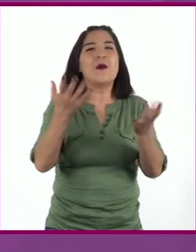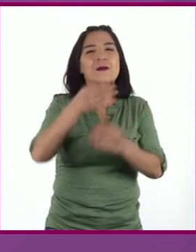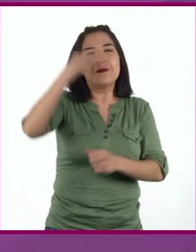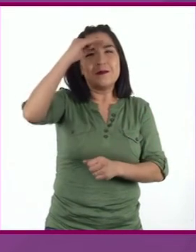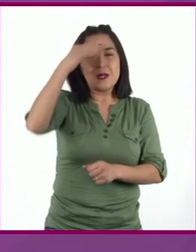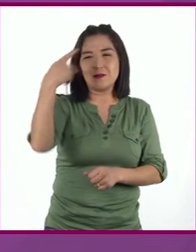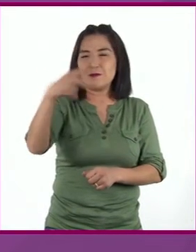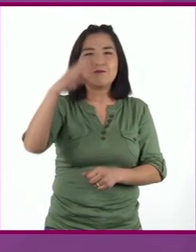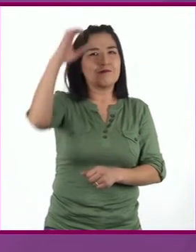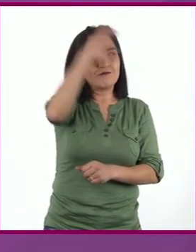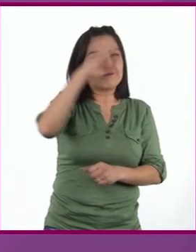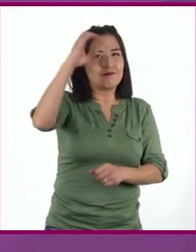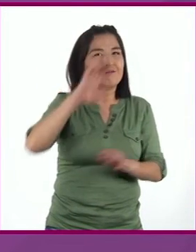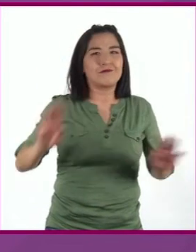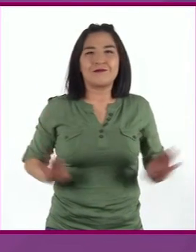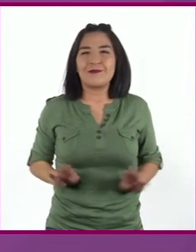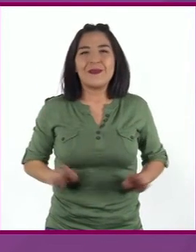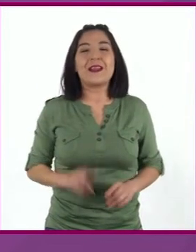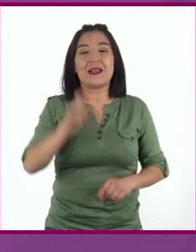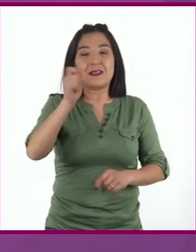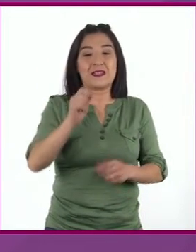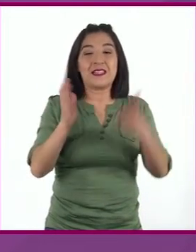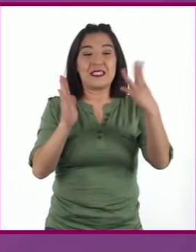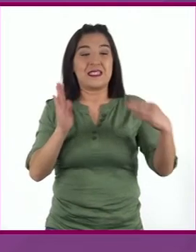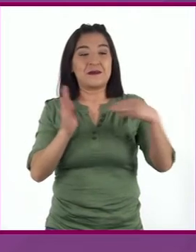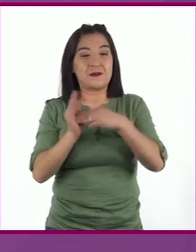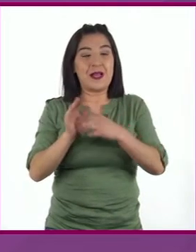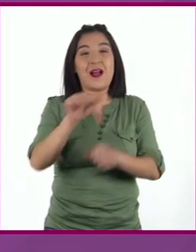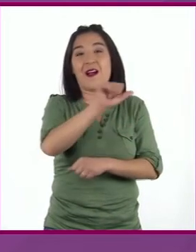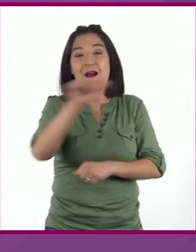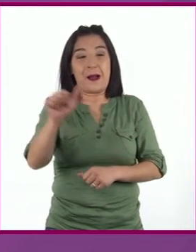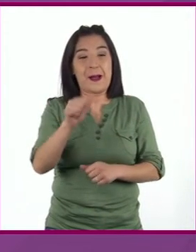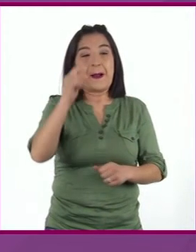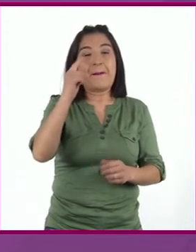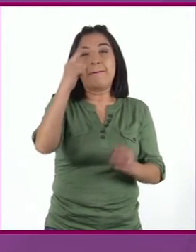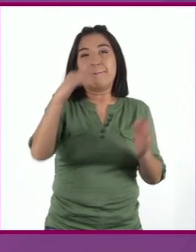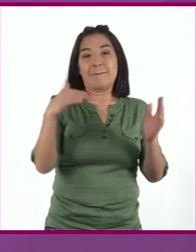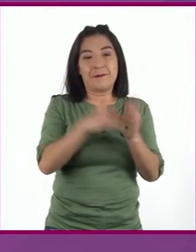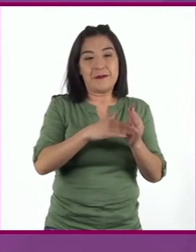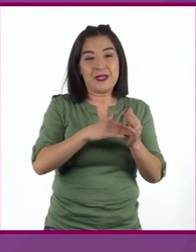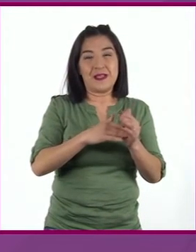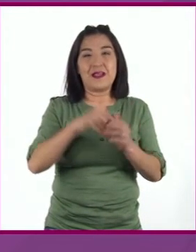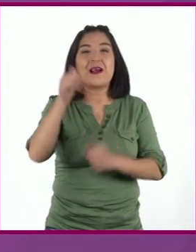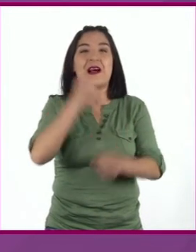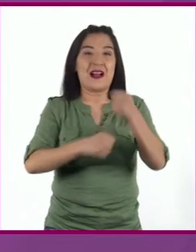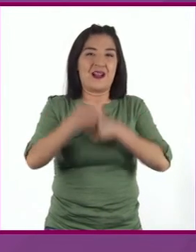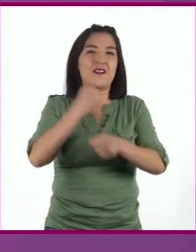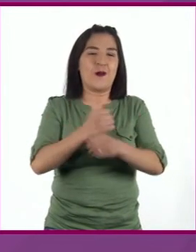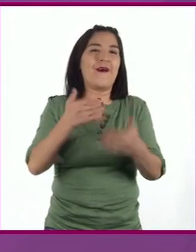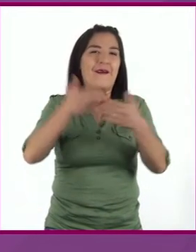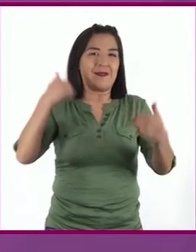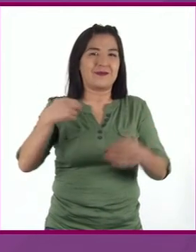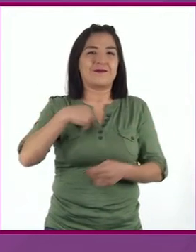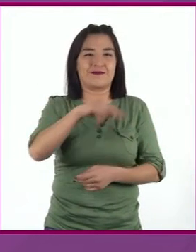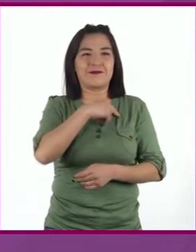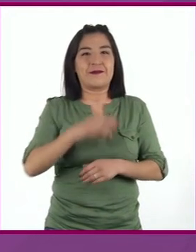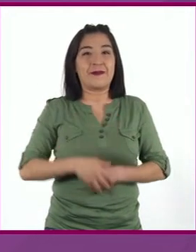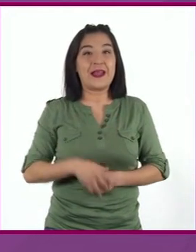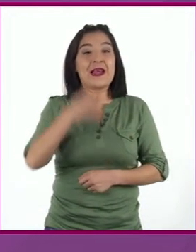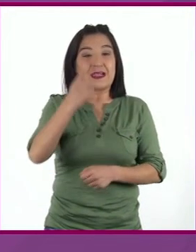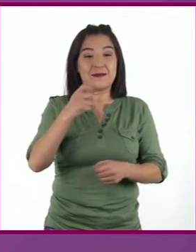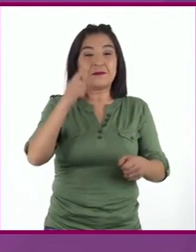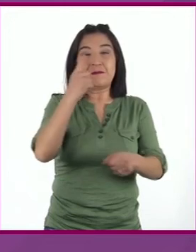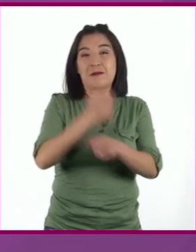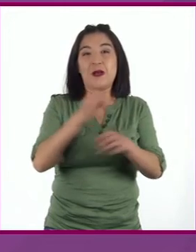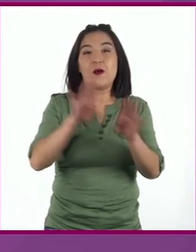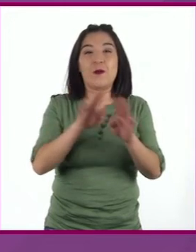propia en un periodo que oscila entre 3.000 a 1.000 años antes de nuestra era Hacia el primer milenio